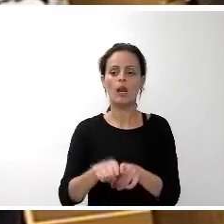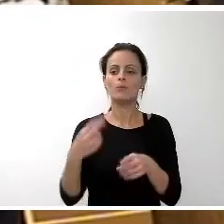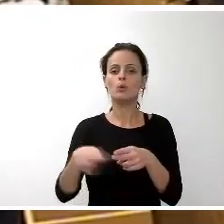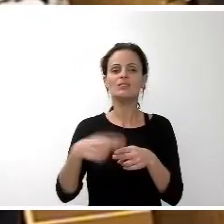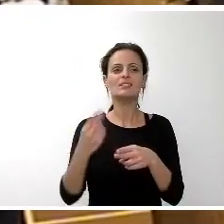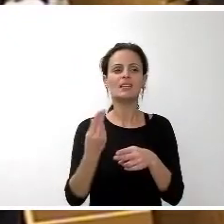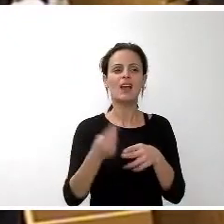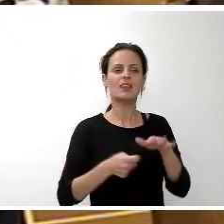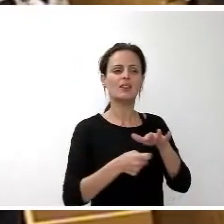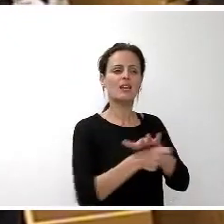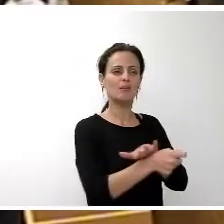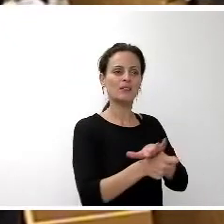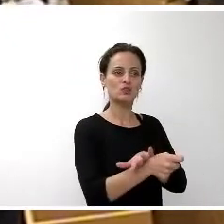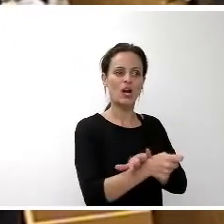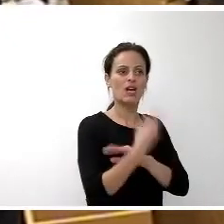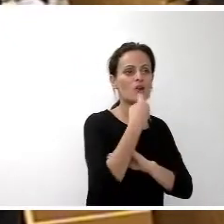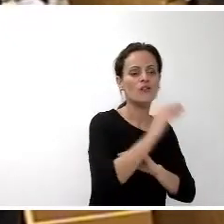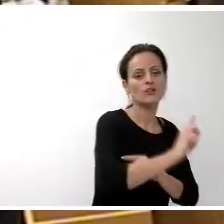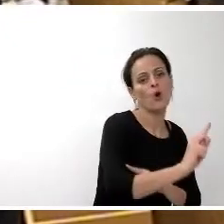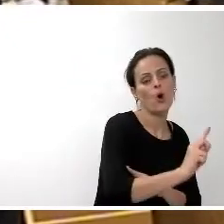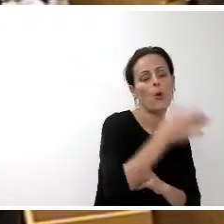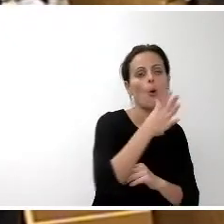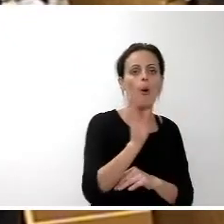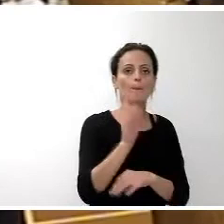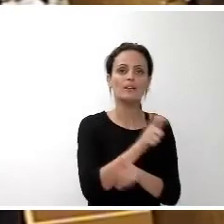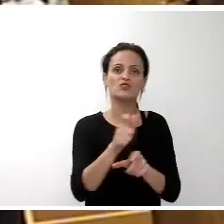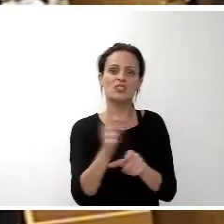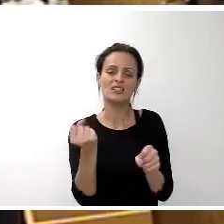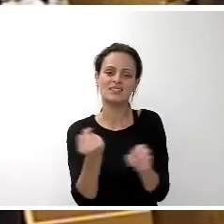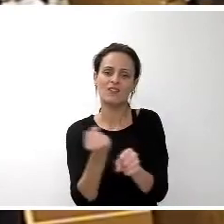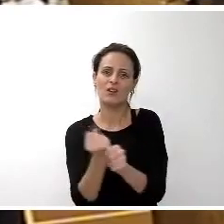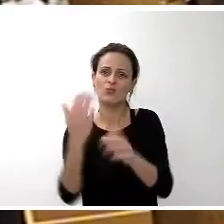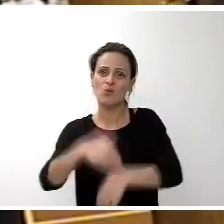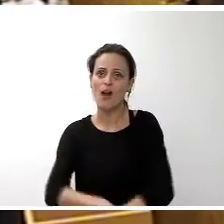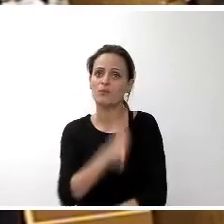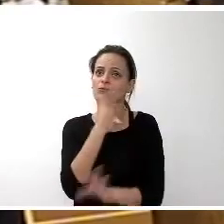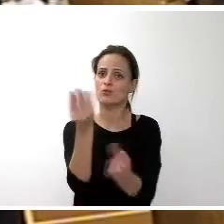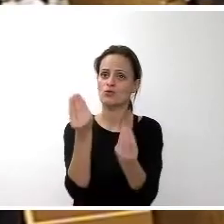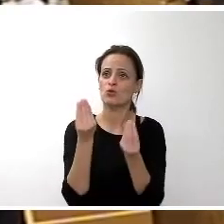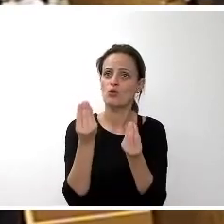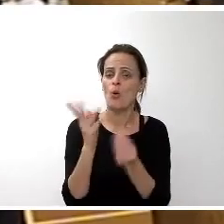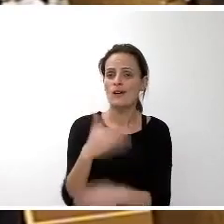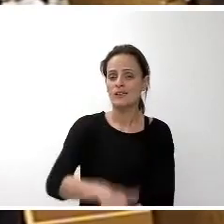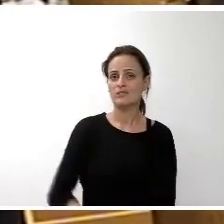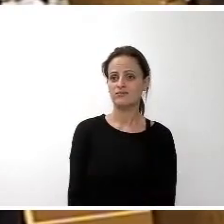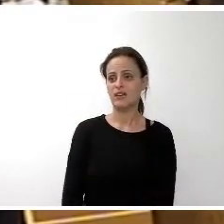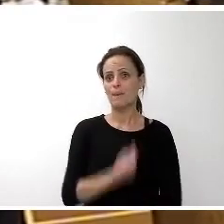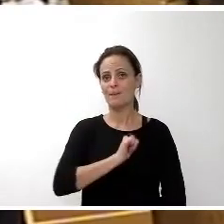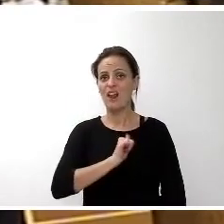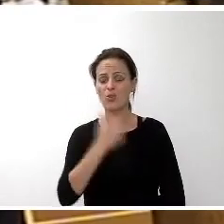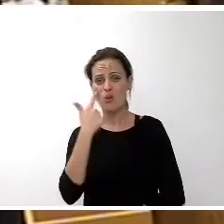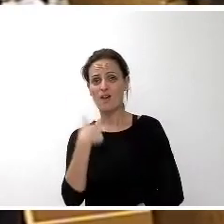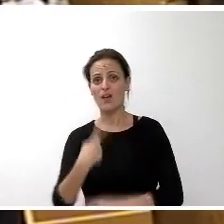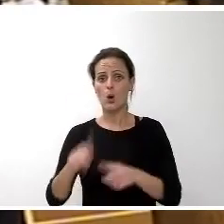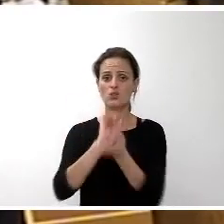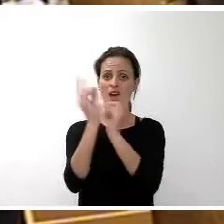jóvenes la gente que ahora mismo no tiene posibilidades de empleo porque no tiene formación pendiente de que las cosas cambien y las nuevas